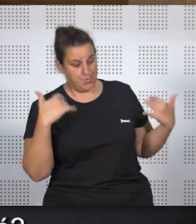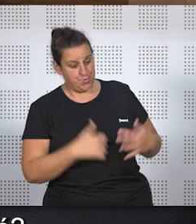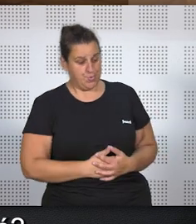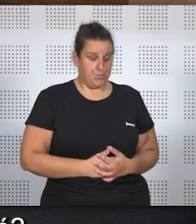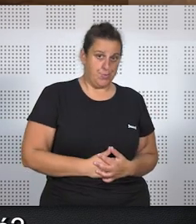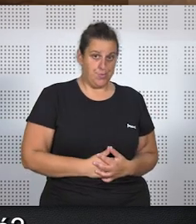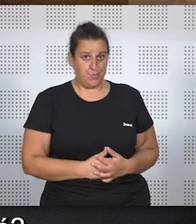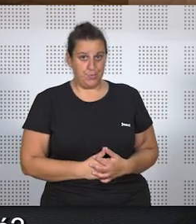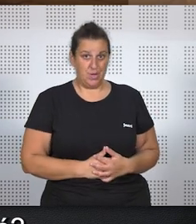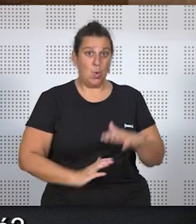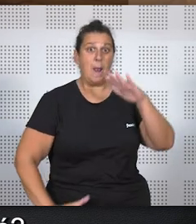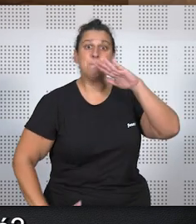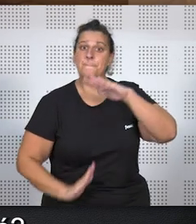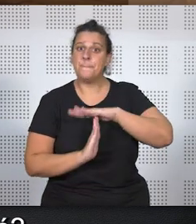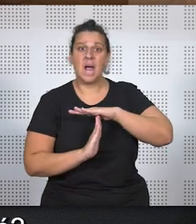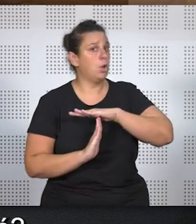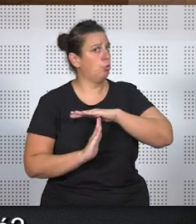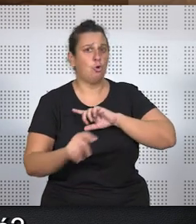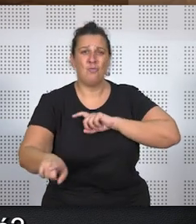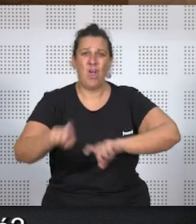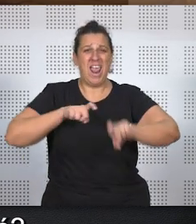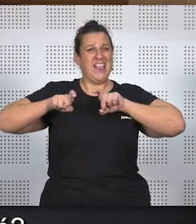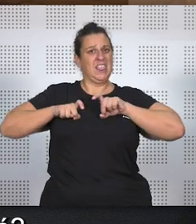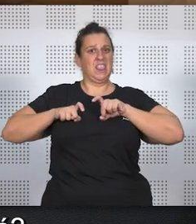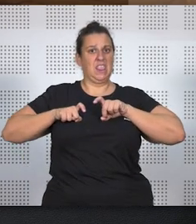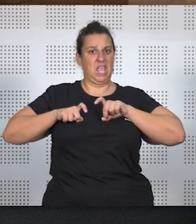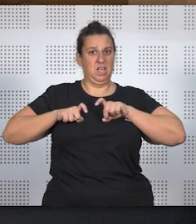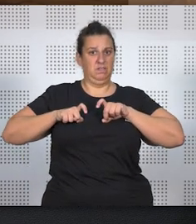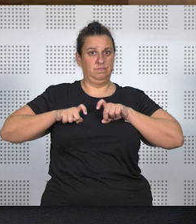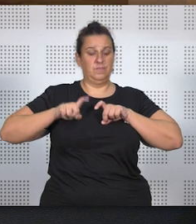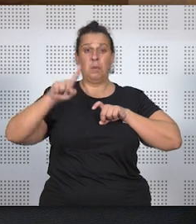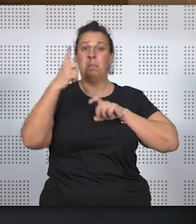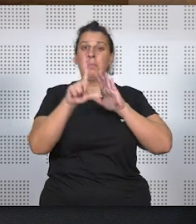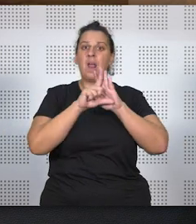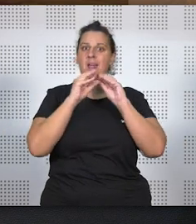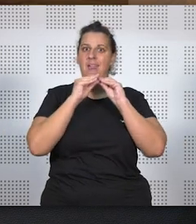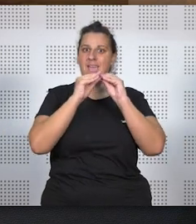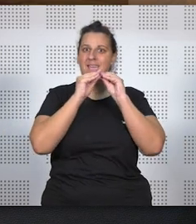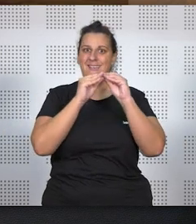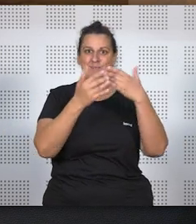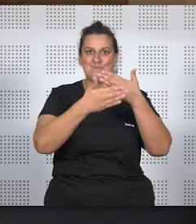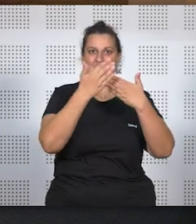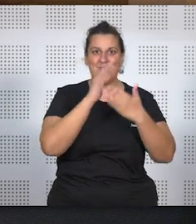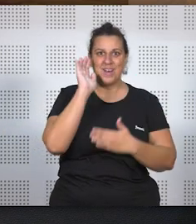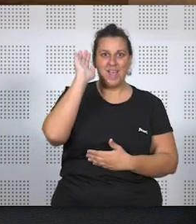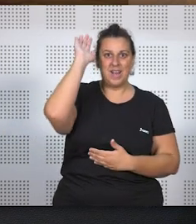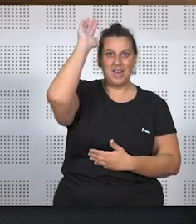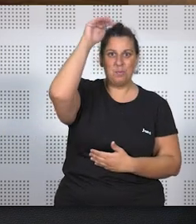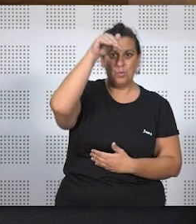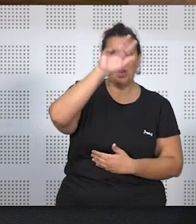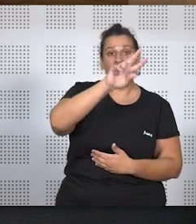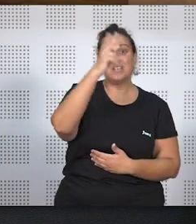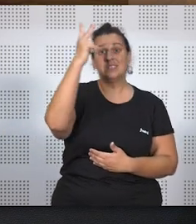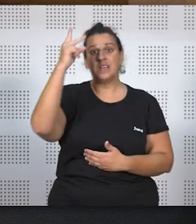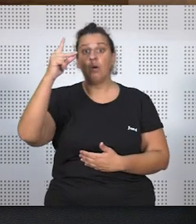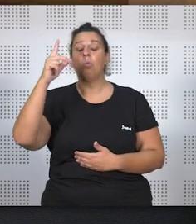pues no es que haya un parón, es que hay una vuelta atrás. Primero la legislación avanzada de República perjudica a